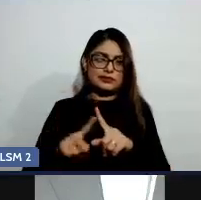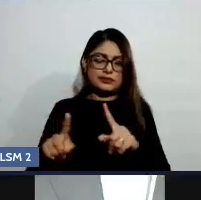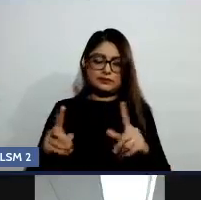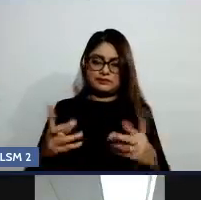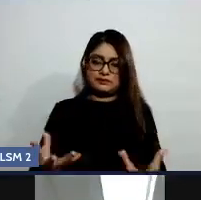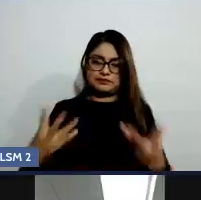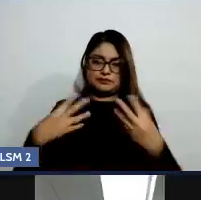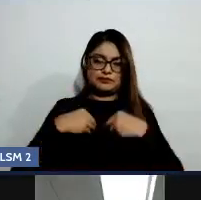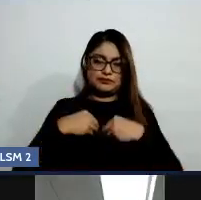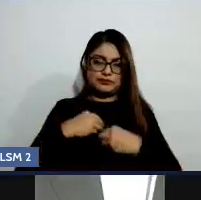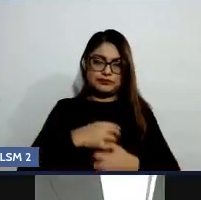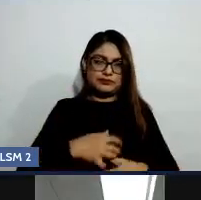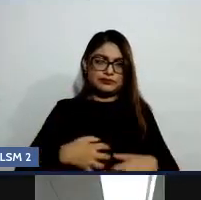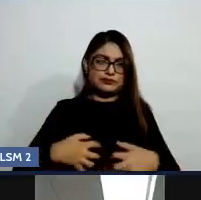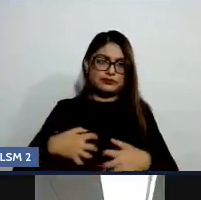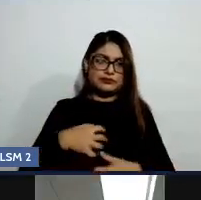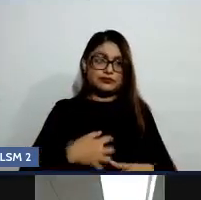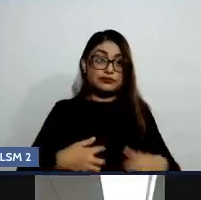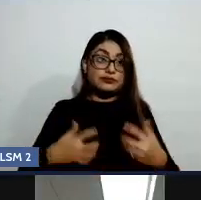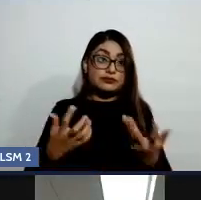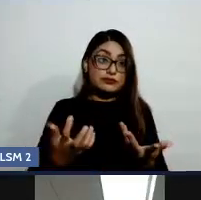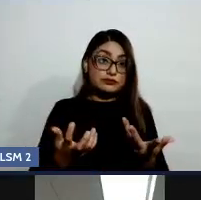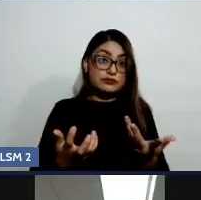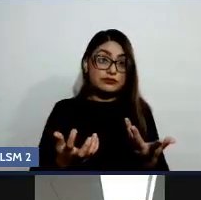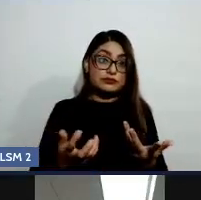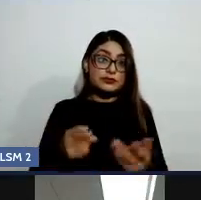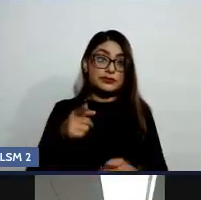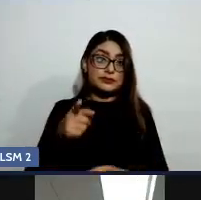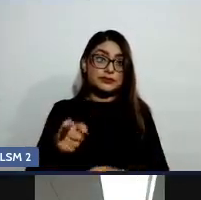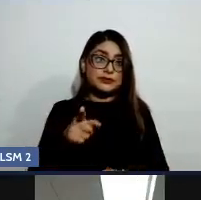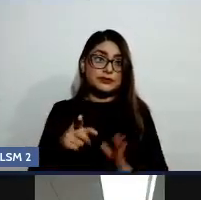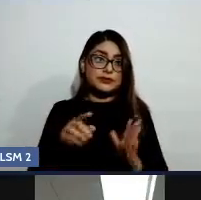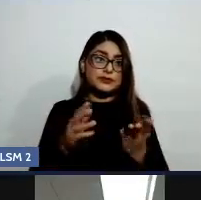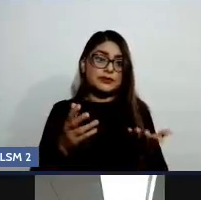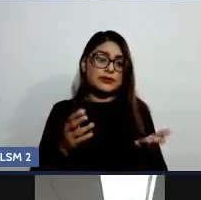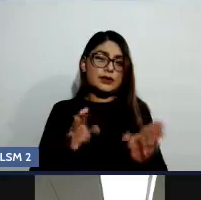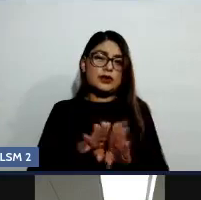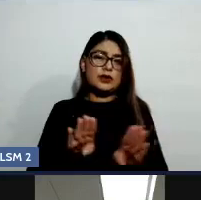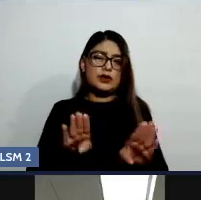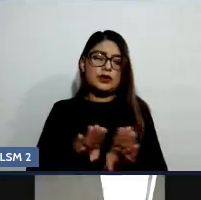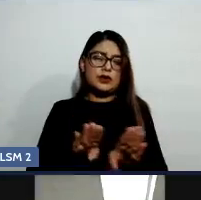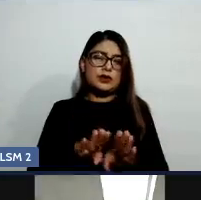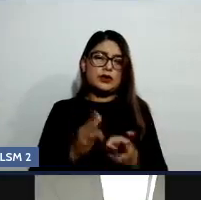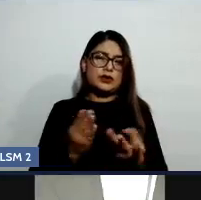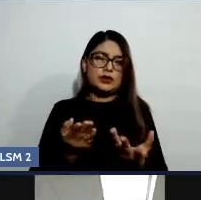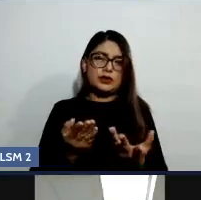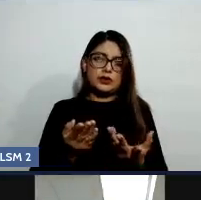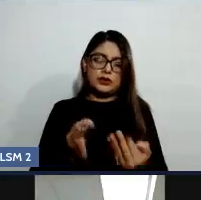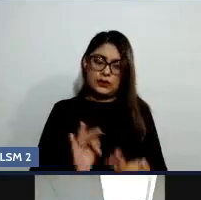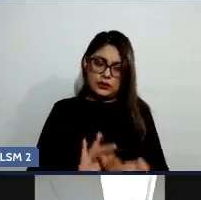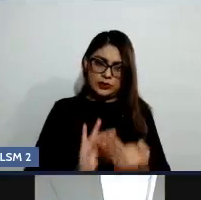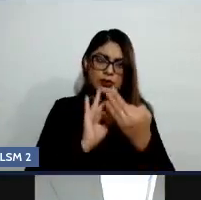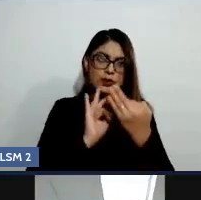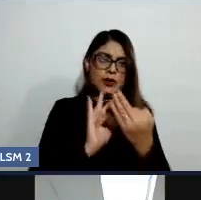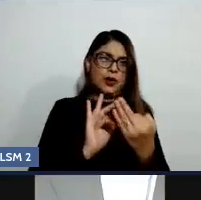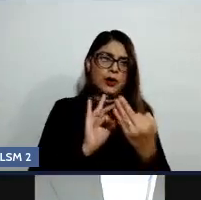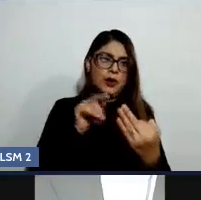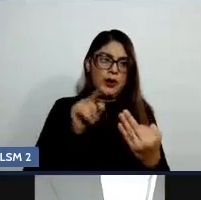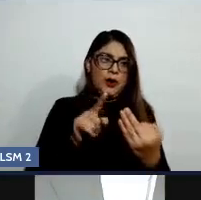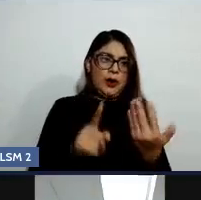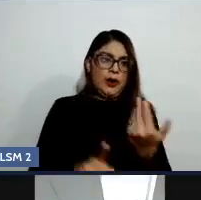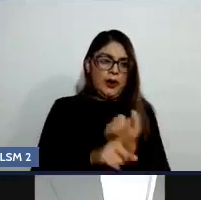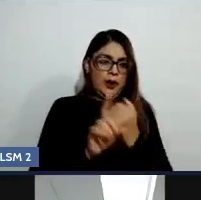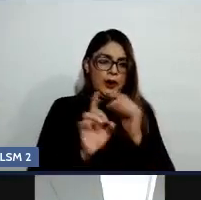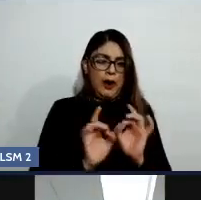Y la manera de responder, de enfrentar a esa situación,